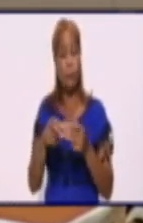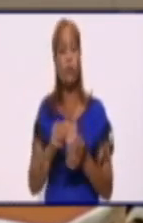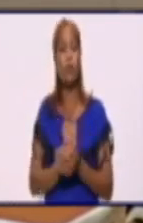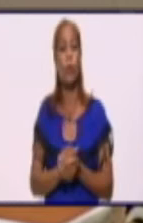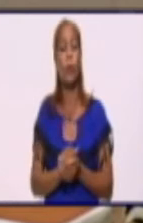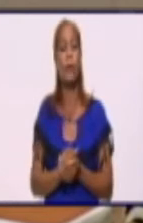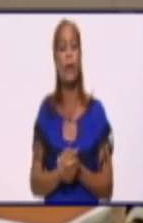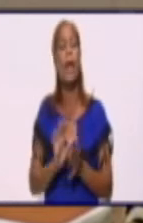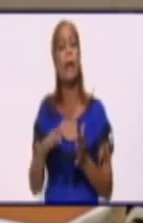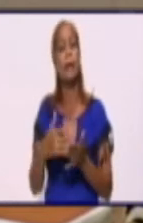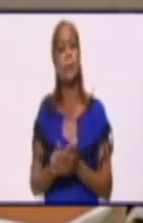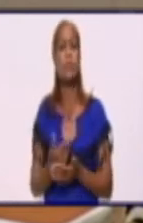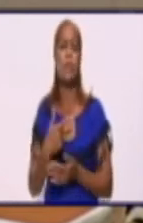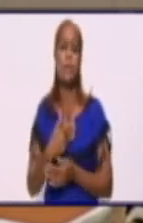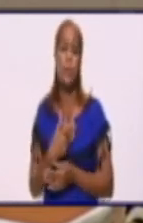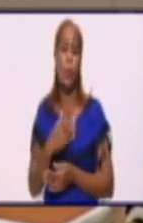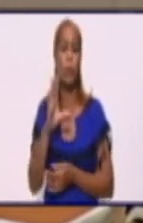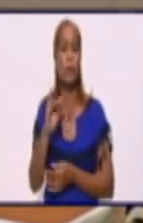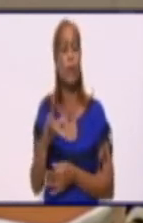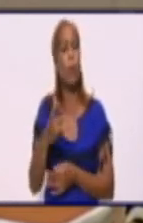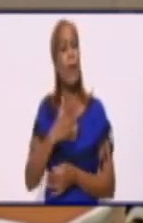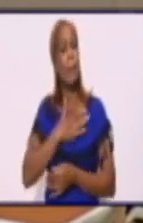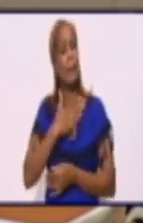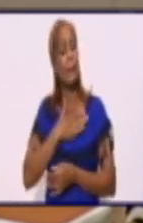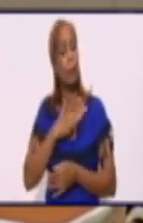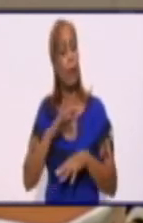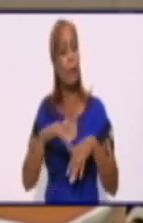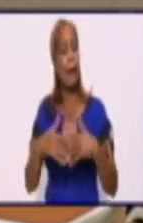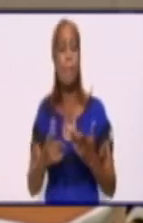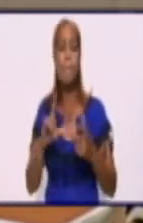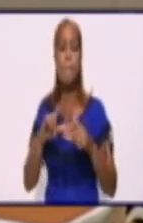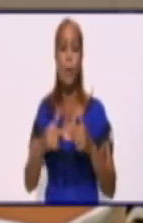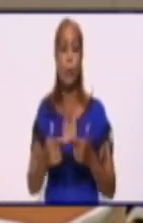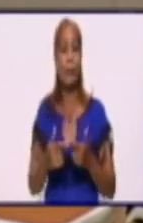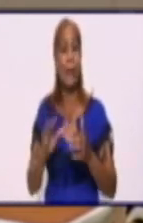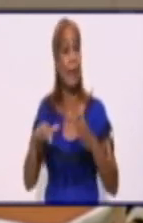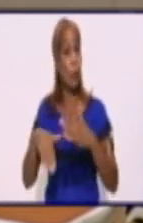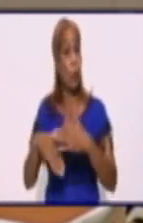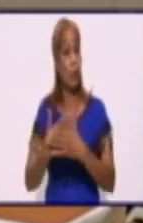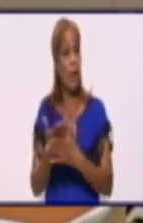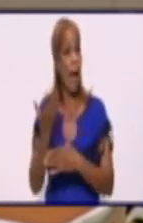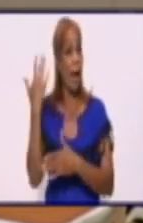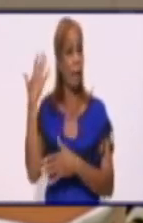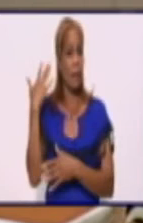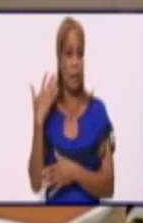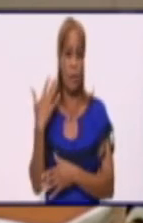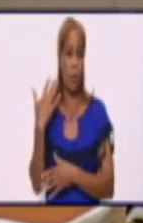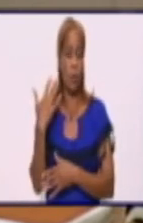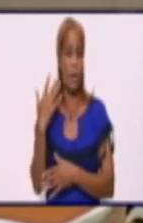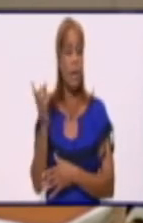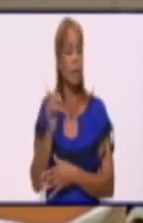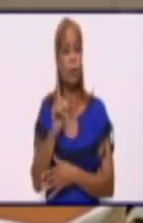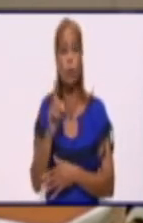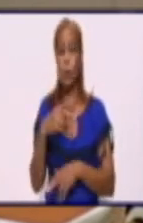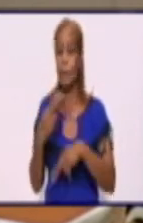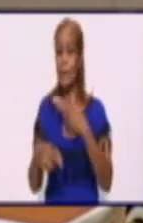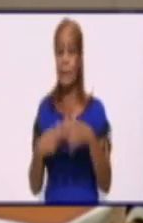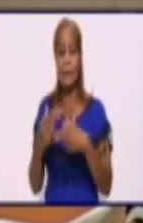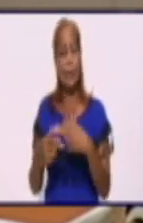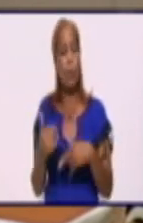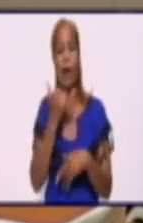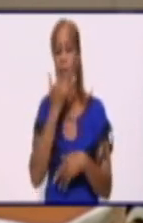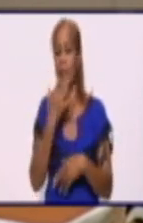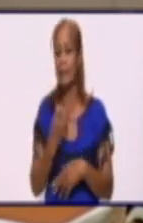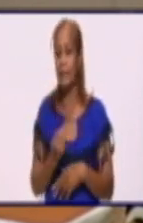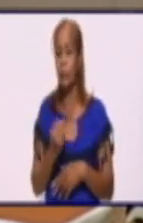Tuvo la particularidad porque en días anteriores no nos había pasado esto en el horario de la madrugada, éramos capaces de servir toda la